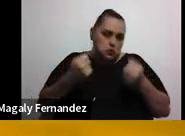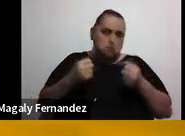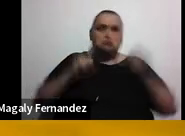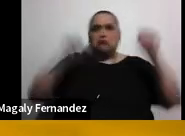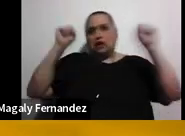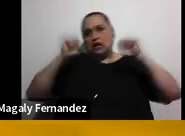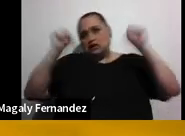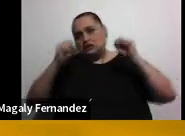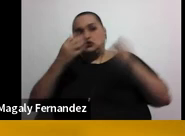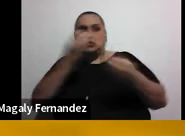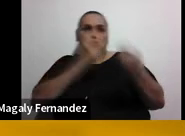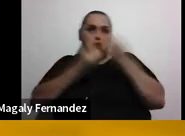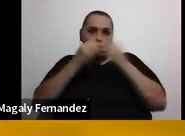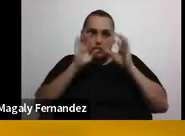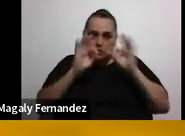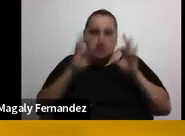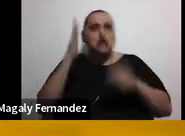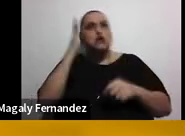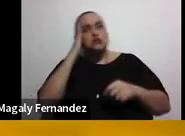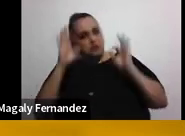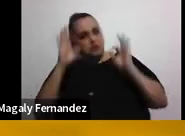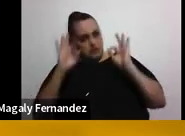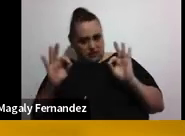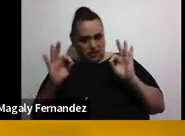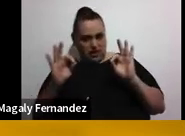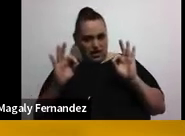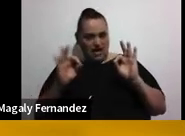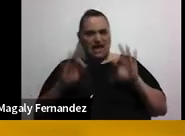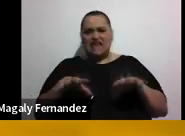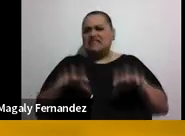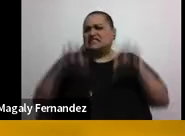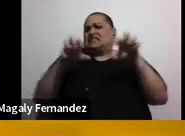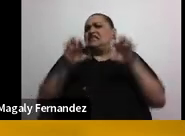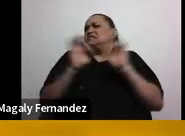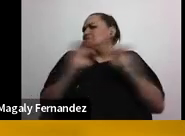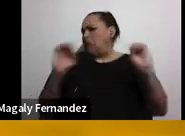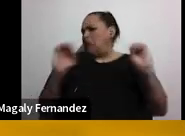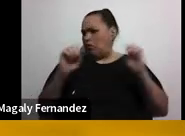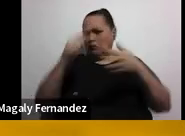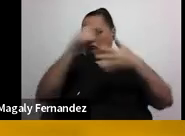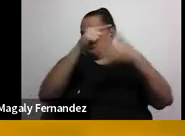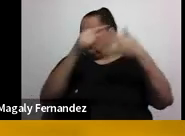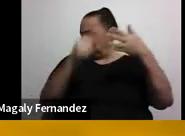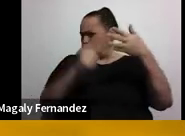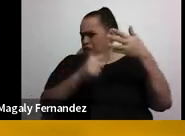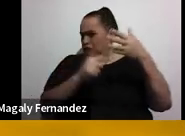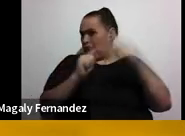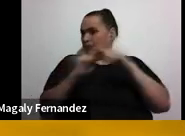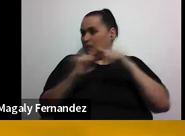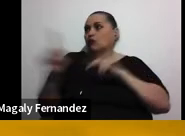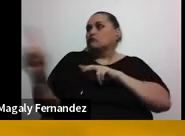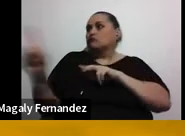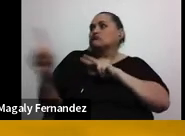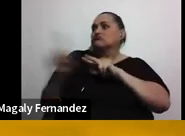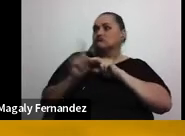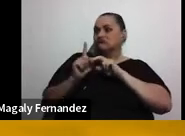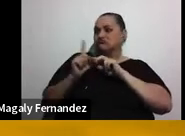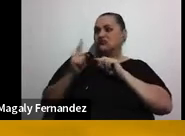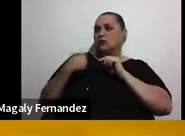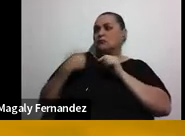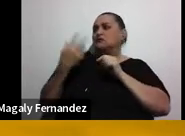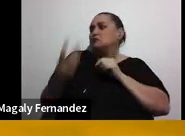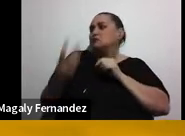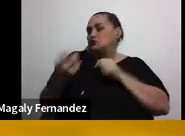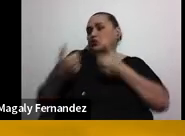comen bien, duermen bien, no se estresan para nada, pero de repente llega su pareja y le dice,